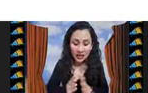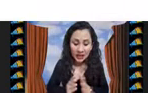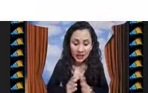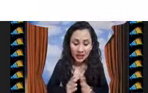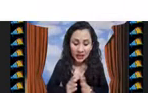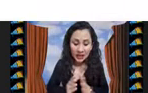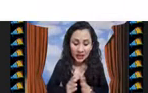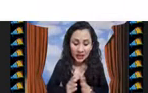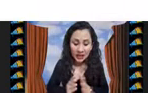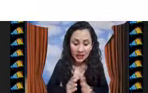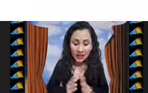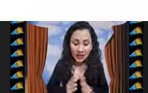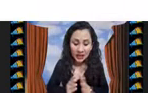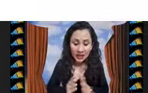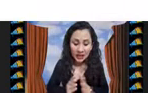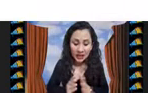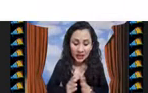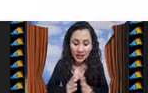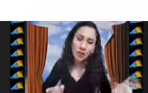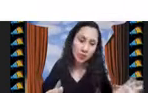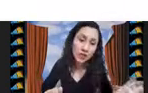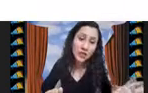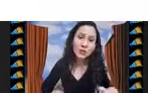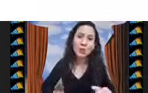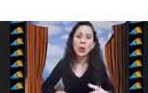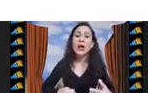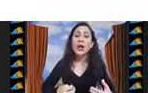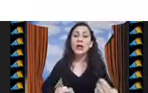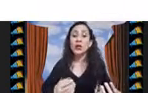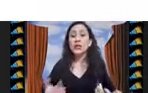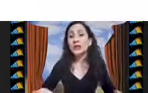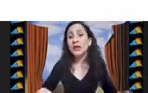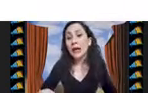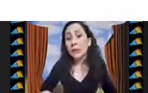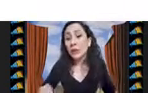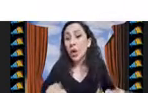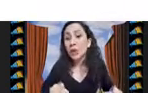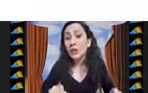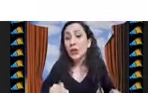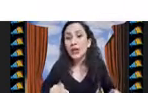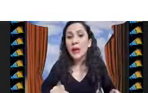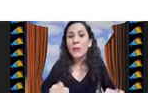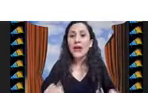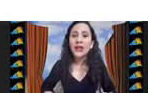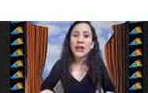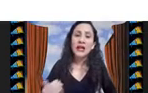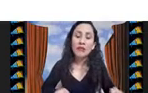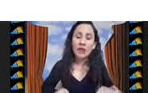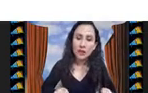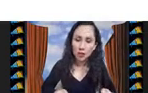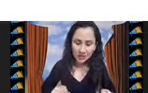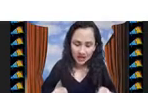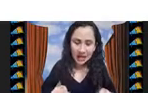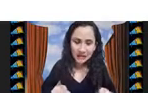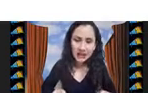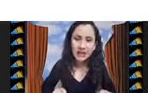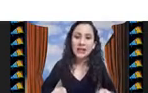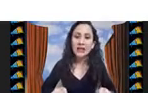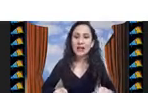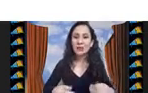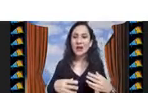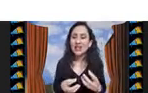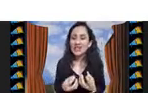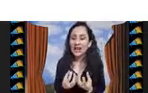digamos dos variables que me están midiendo exactamente lo mismo entonces luego viene una etapa de refinación de